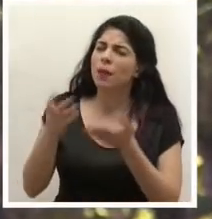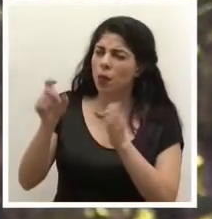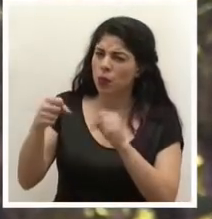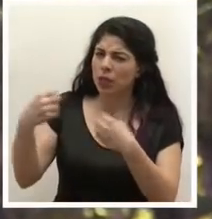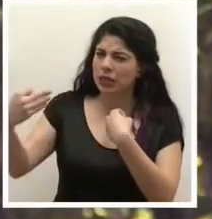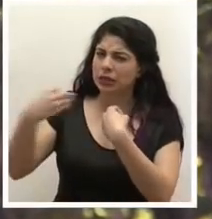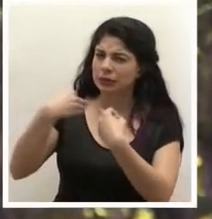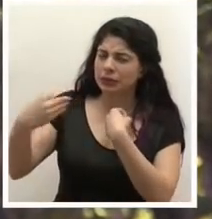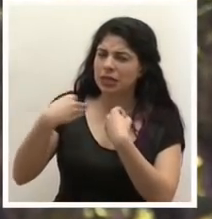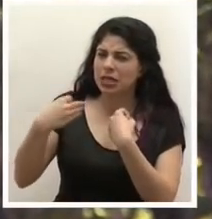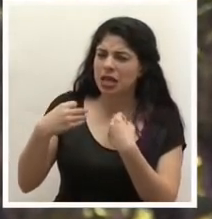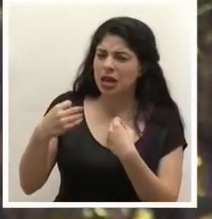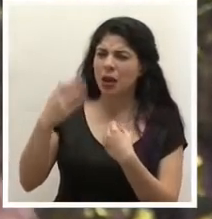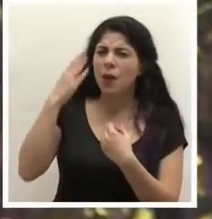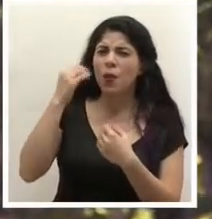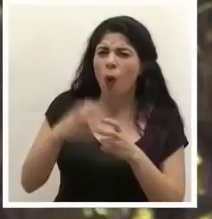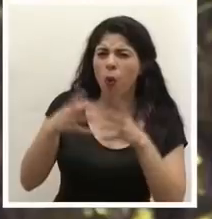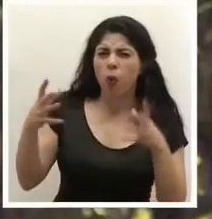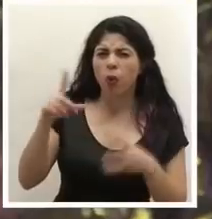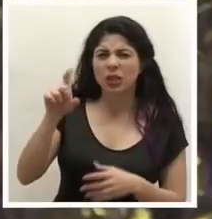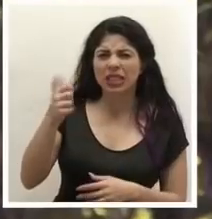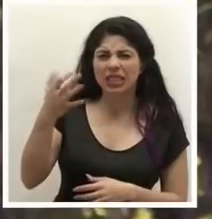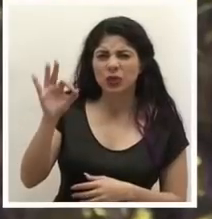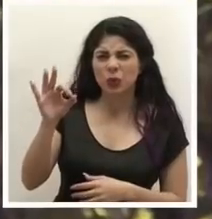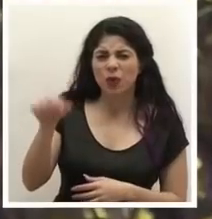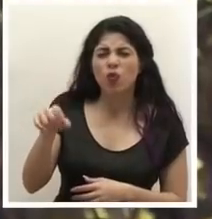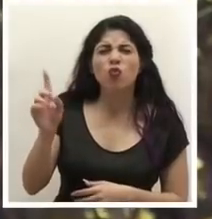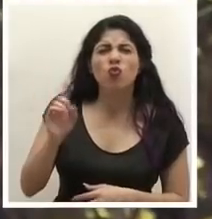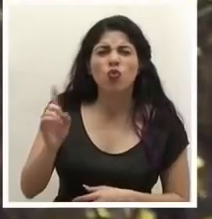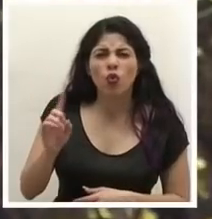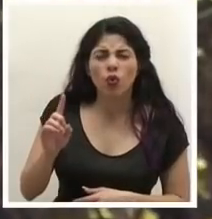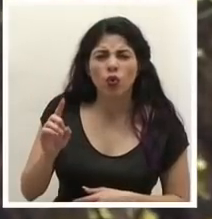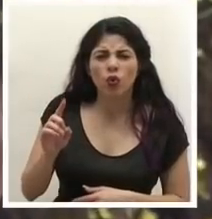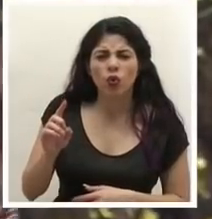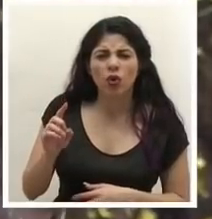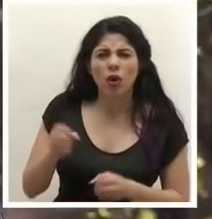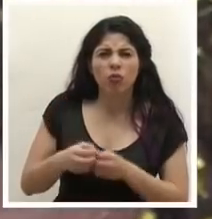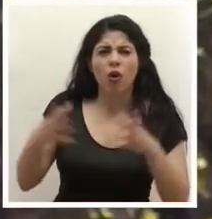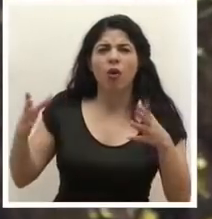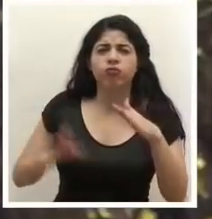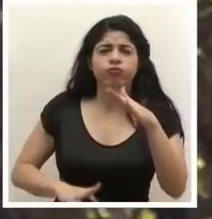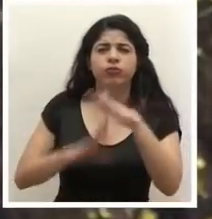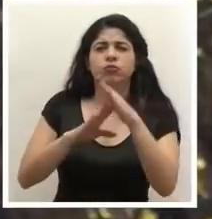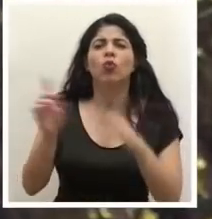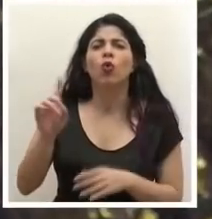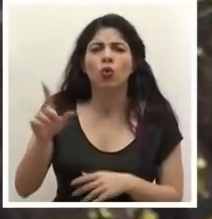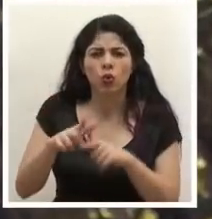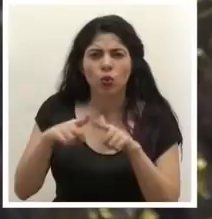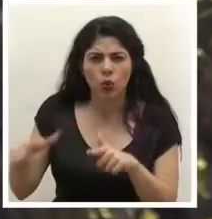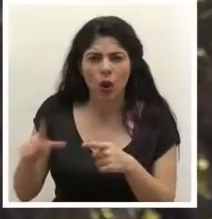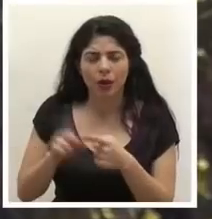un poco primero este aumento de 119 casos en donde se dio este disparador, si se puede decir.